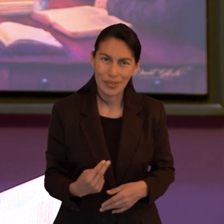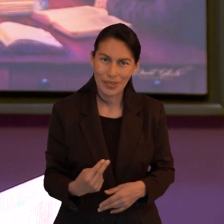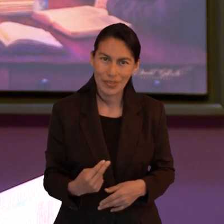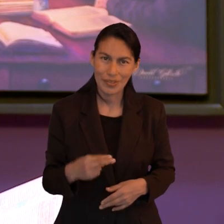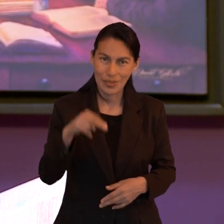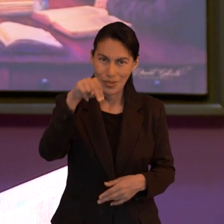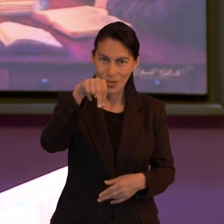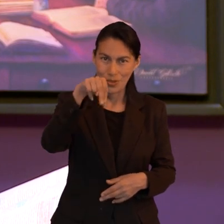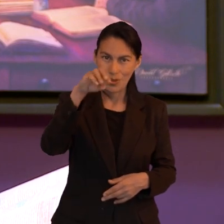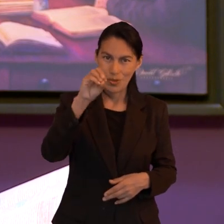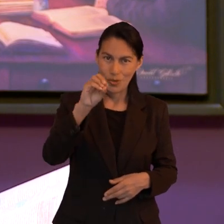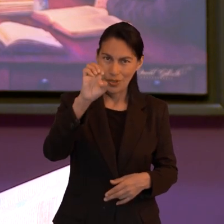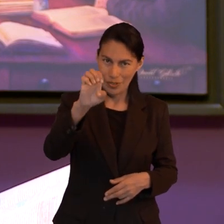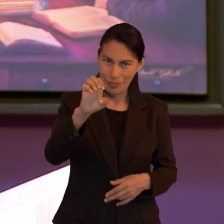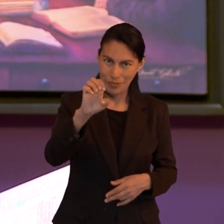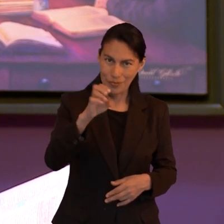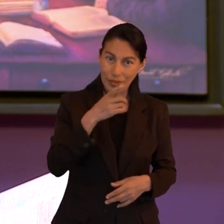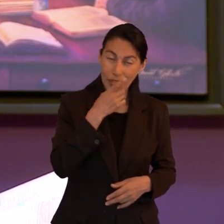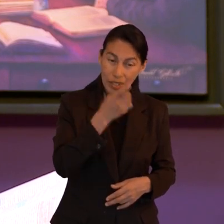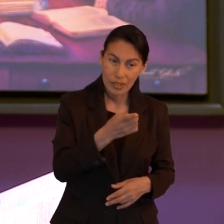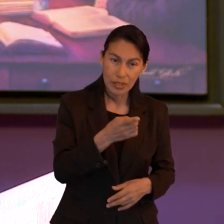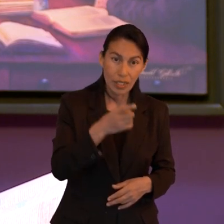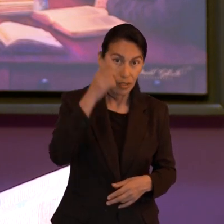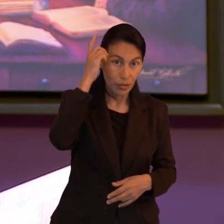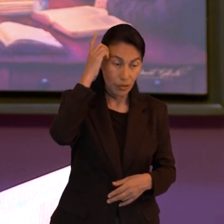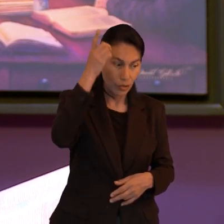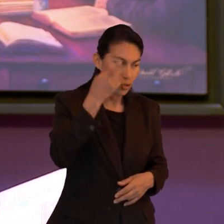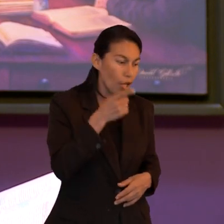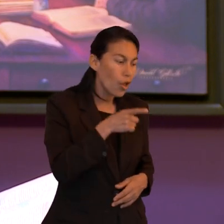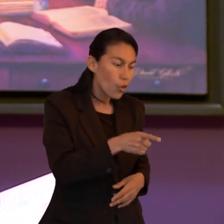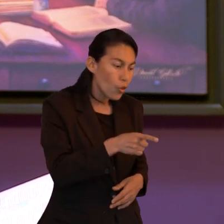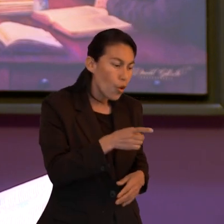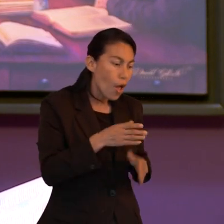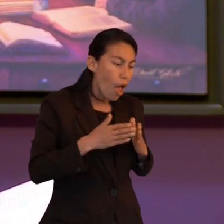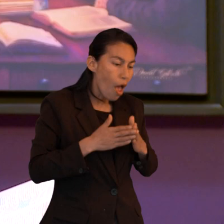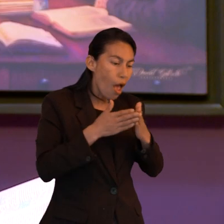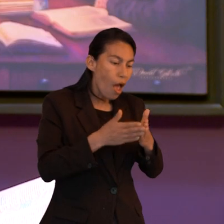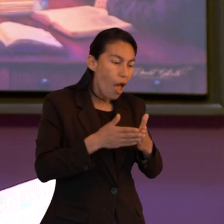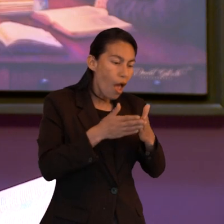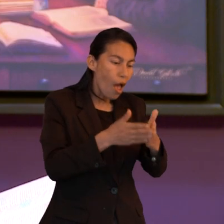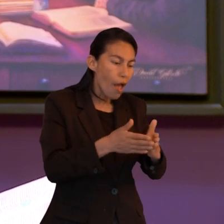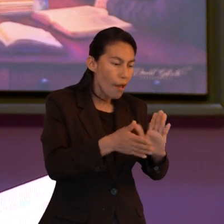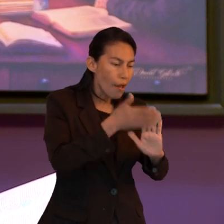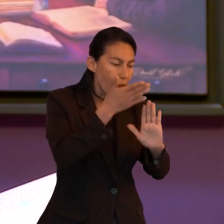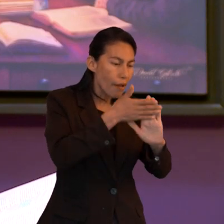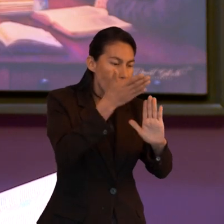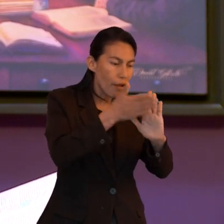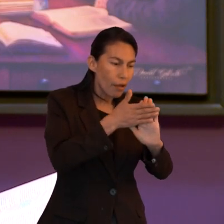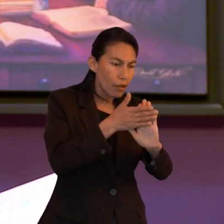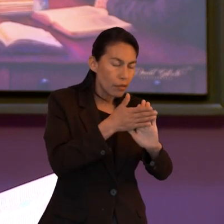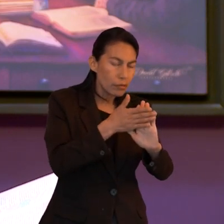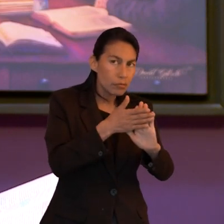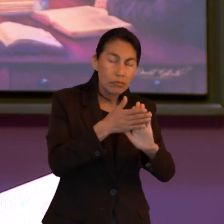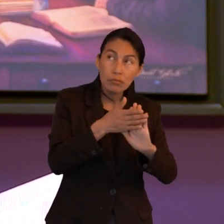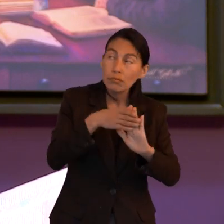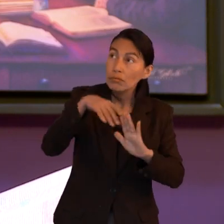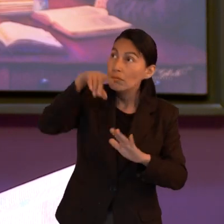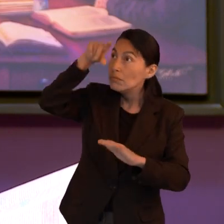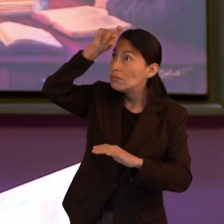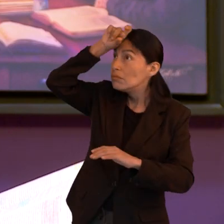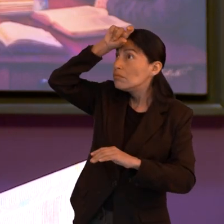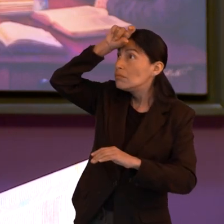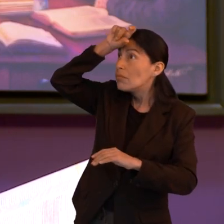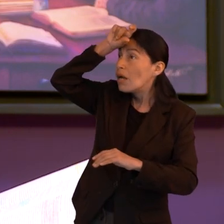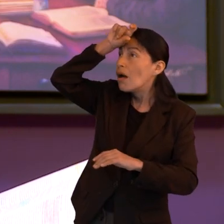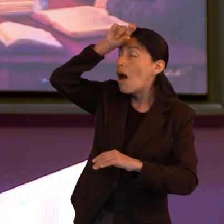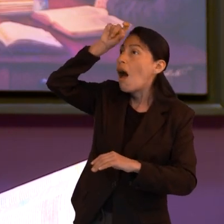y Dios le dice construyó una arca y él no dice señor como que va que va a pasar no él obedeció por